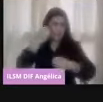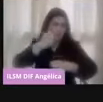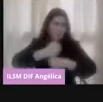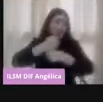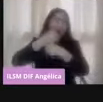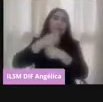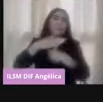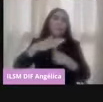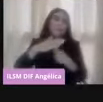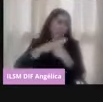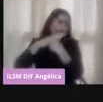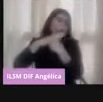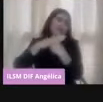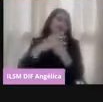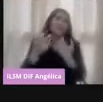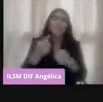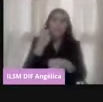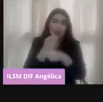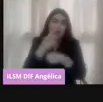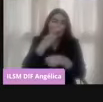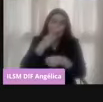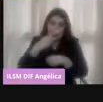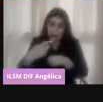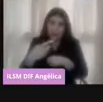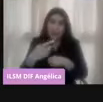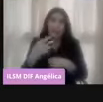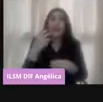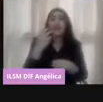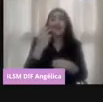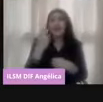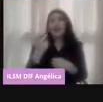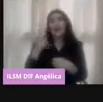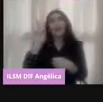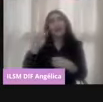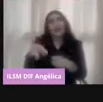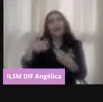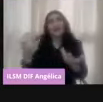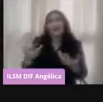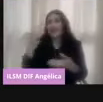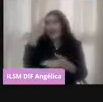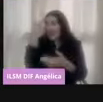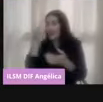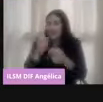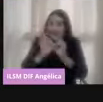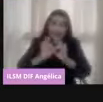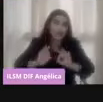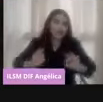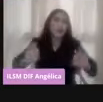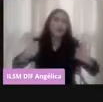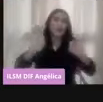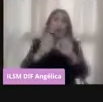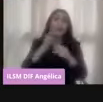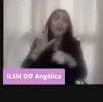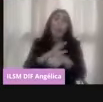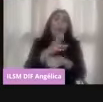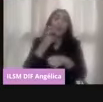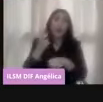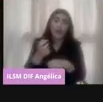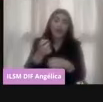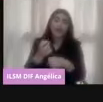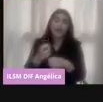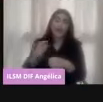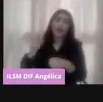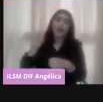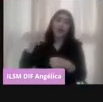mencioné, es nuestra razón de ser, o es por el que surgió el Instituto, el otrora Instituto